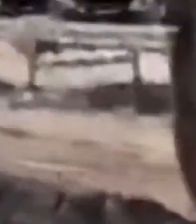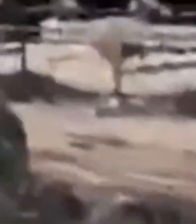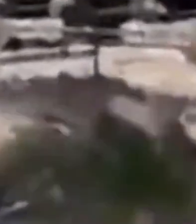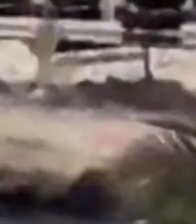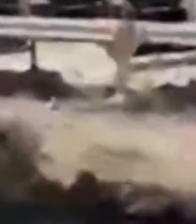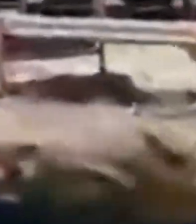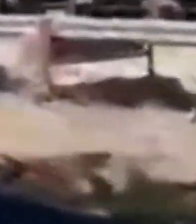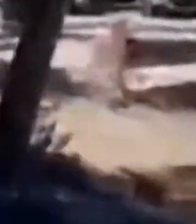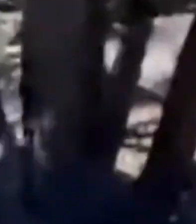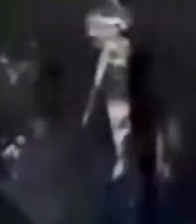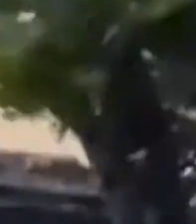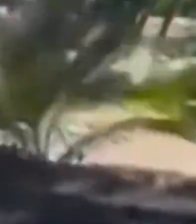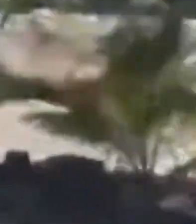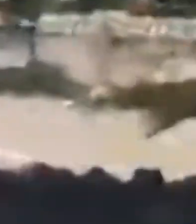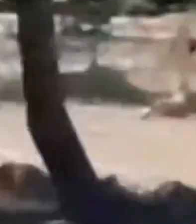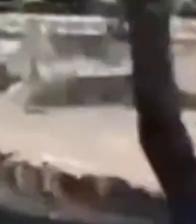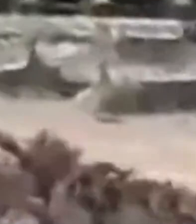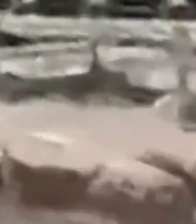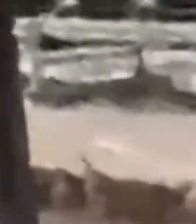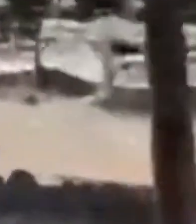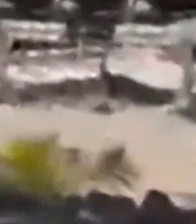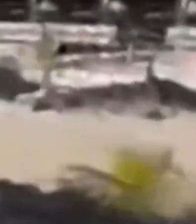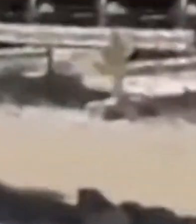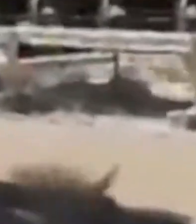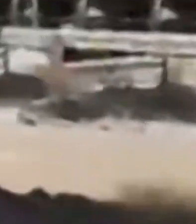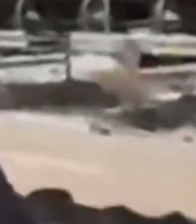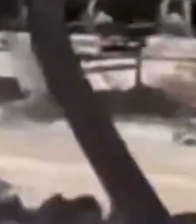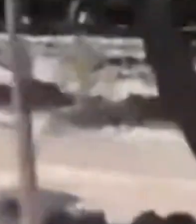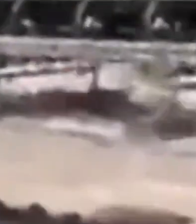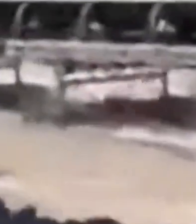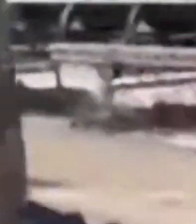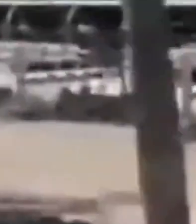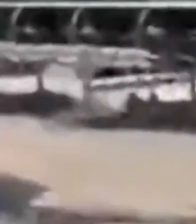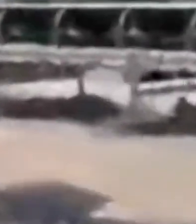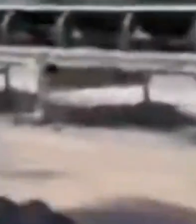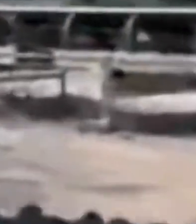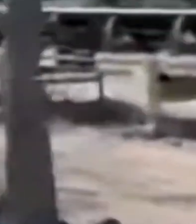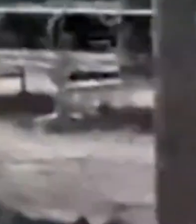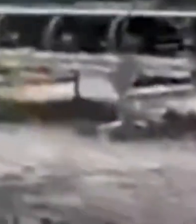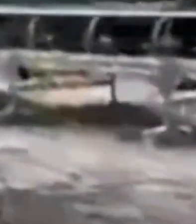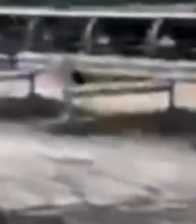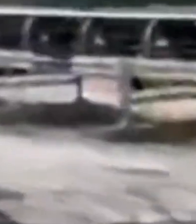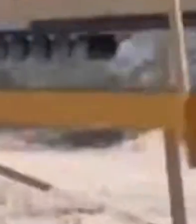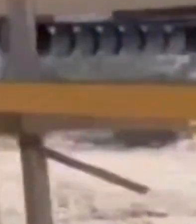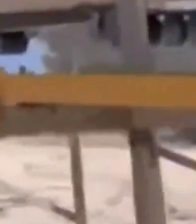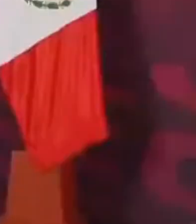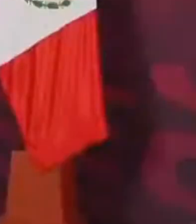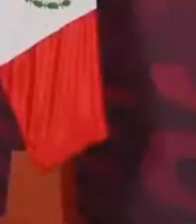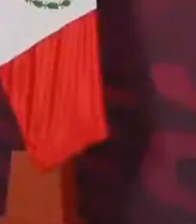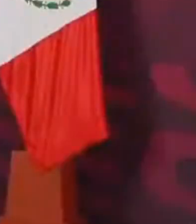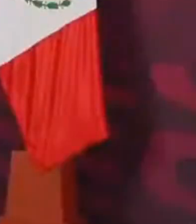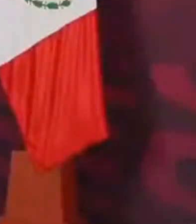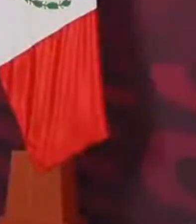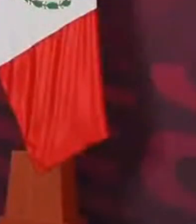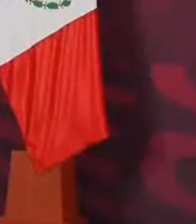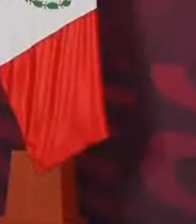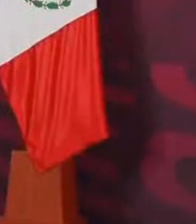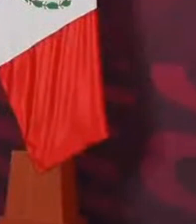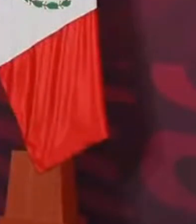y saben que alegan en el informe de que no hay manglares